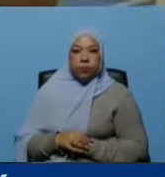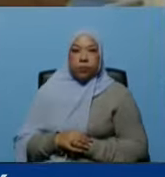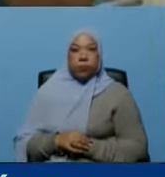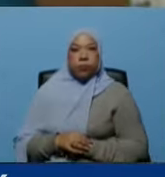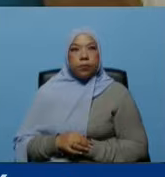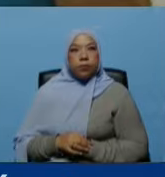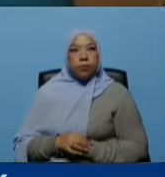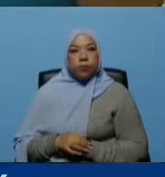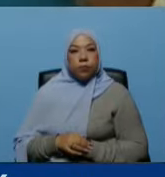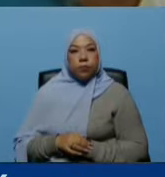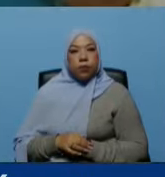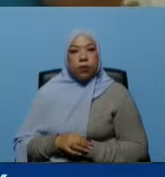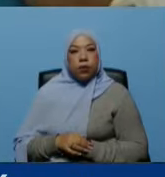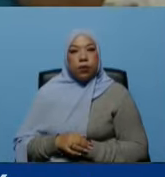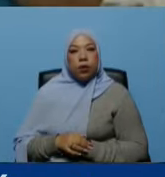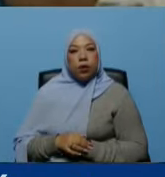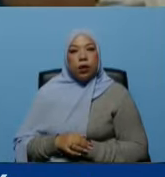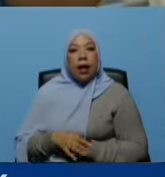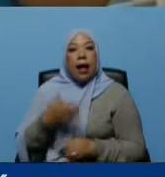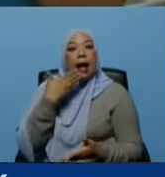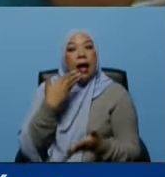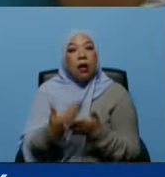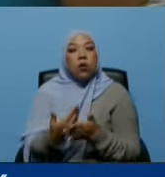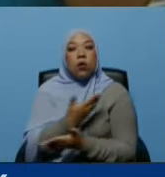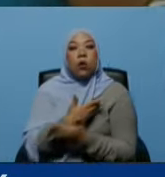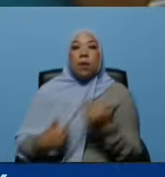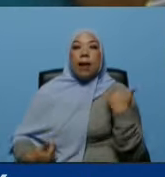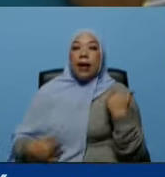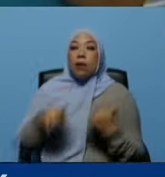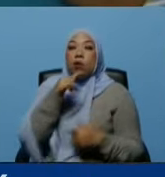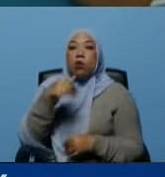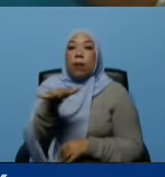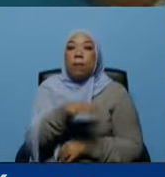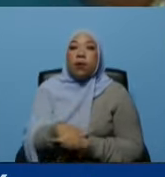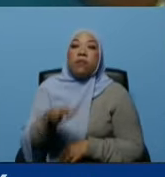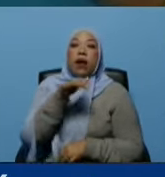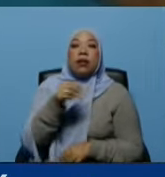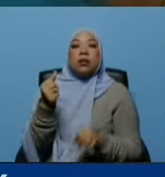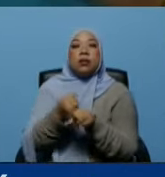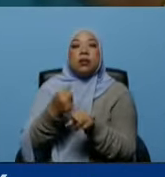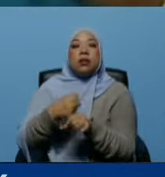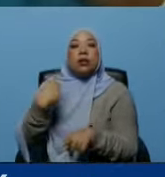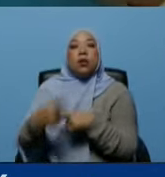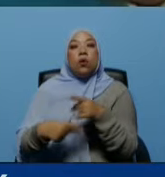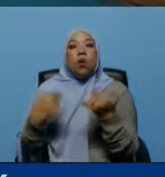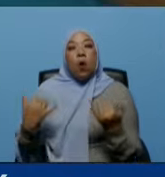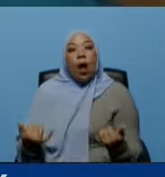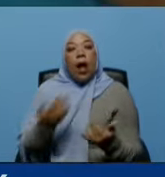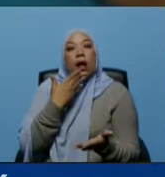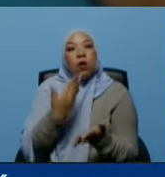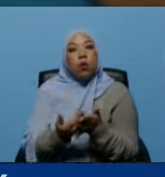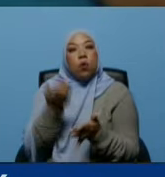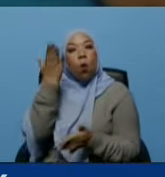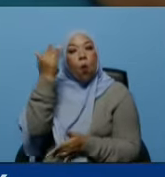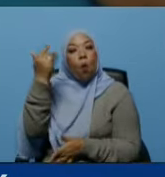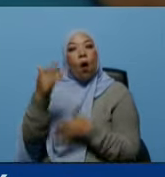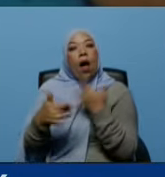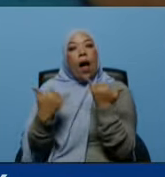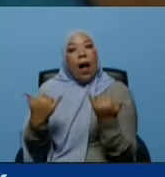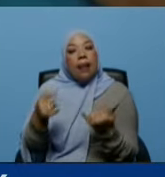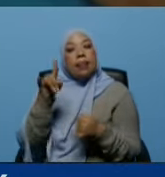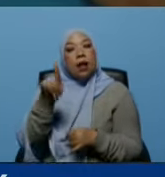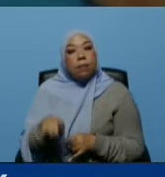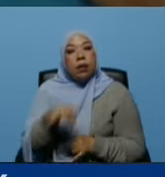Buenas tardes mi presidente Nicolás Maduro aquí estamos dando las gracias primeramente a Dios a usted primeramente